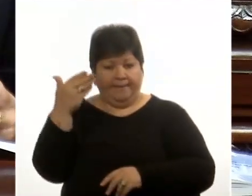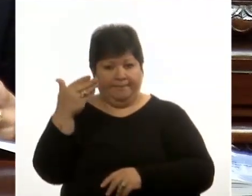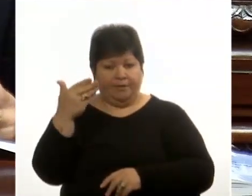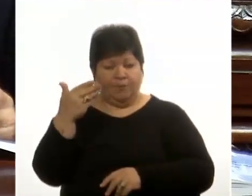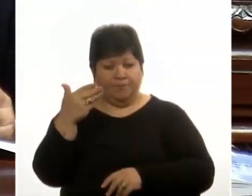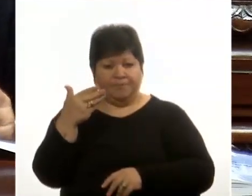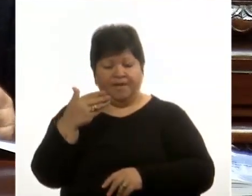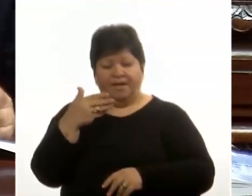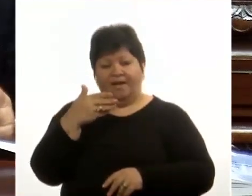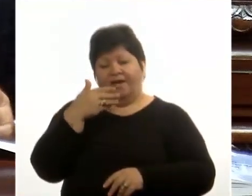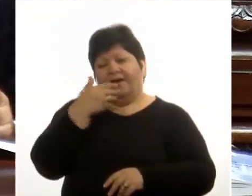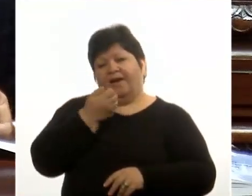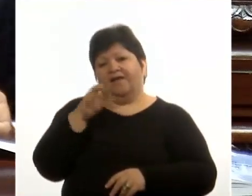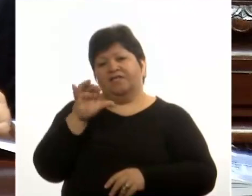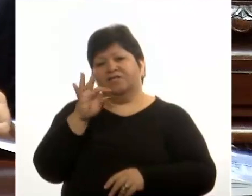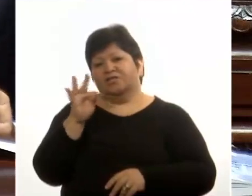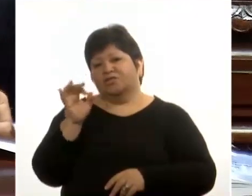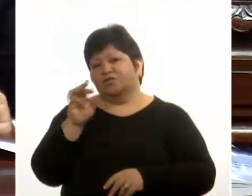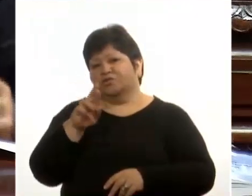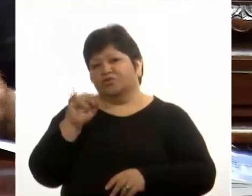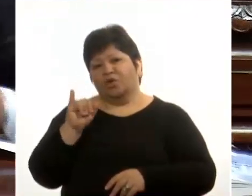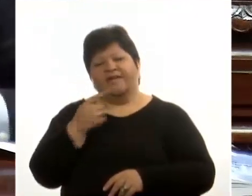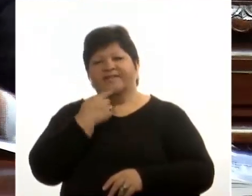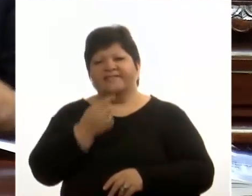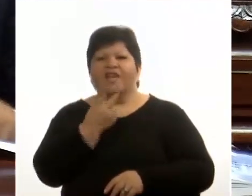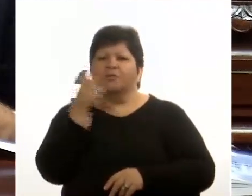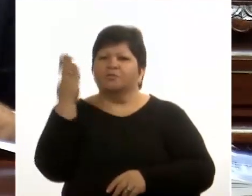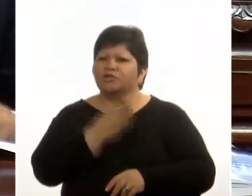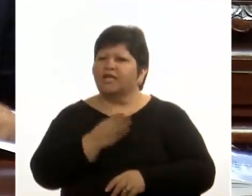a ministro Astori y decía, vamos a unificar todo en el 2%.